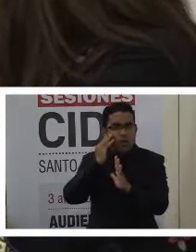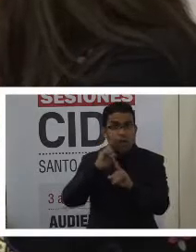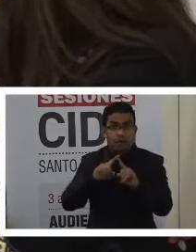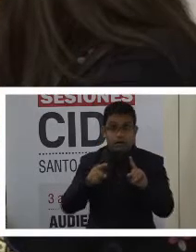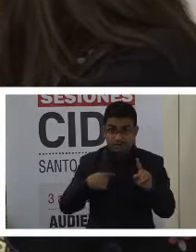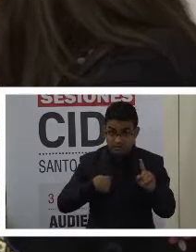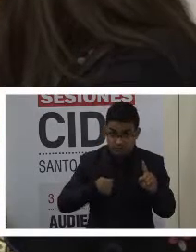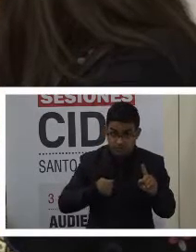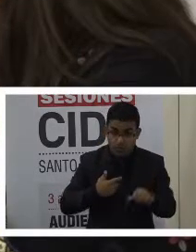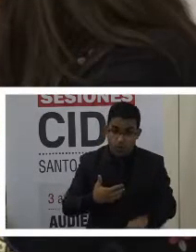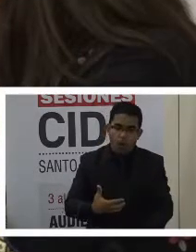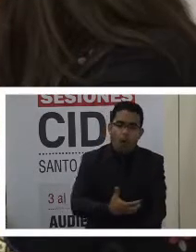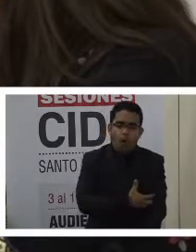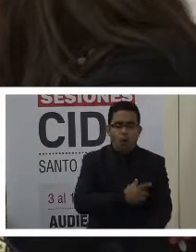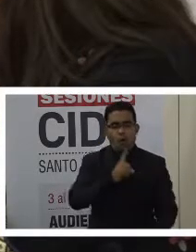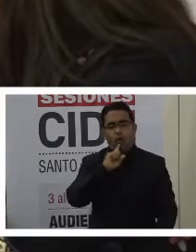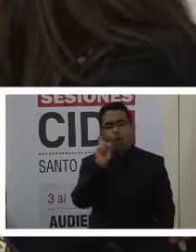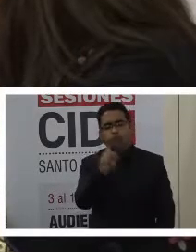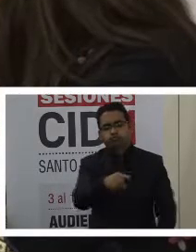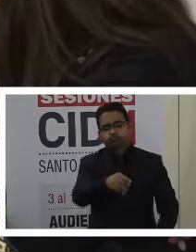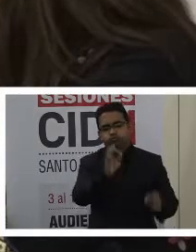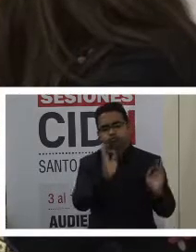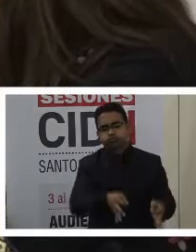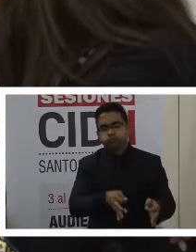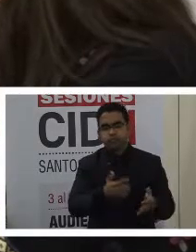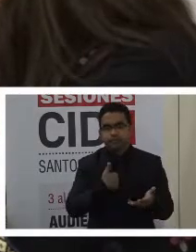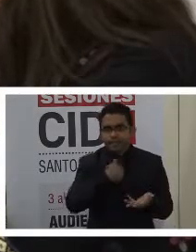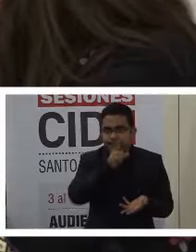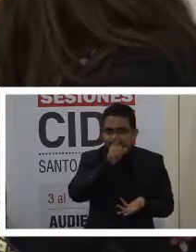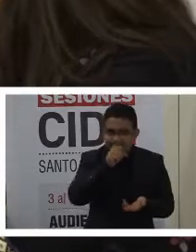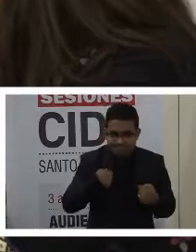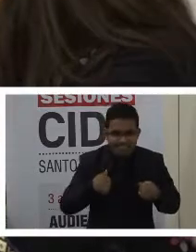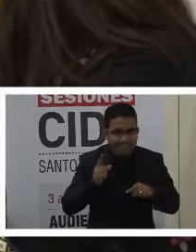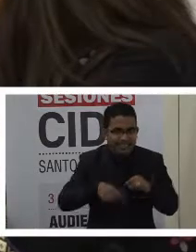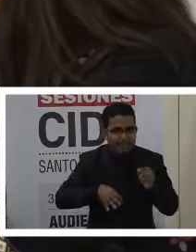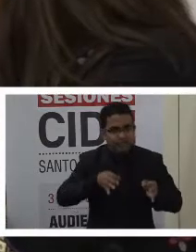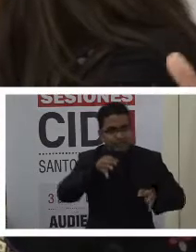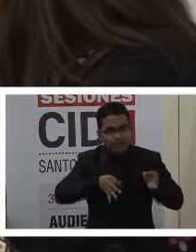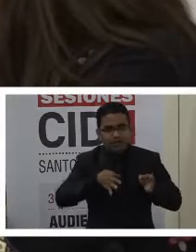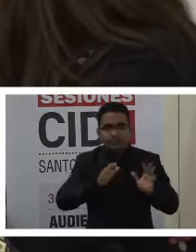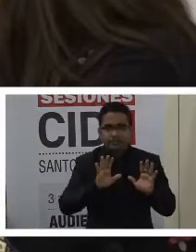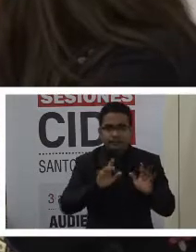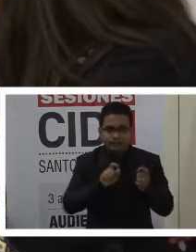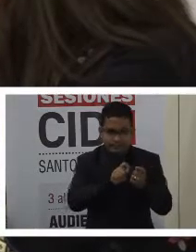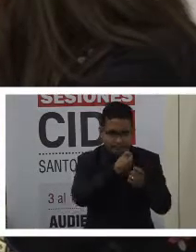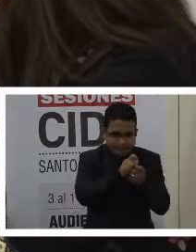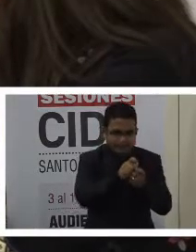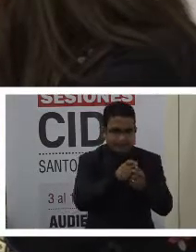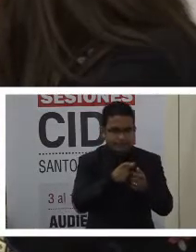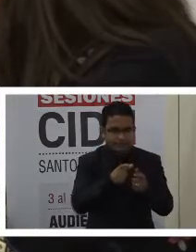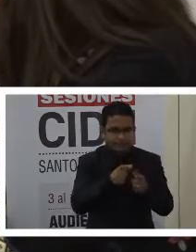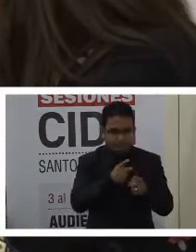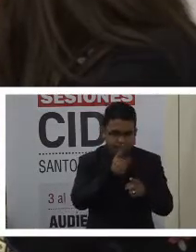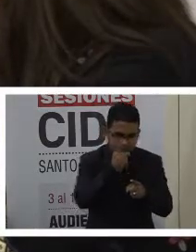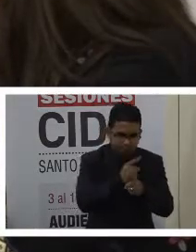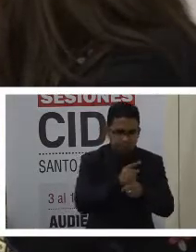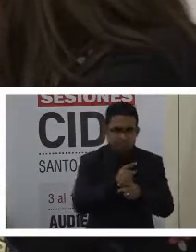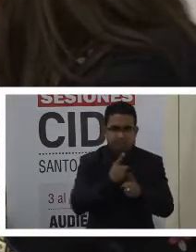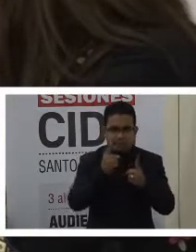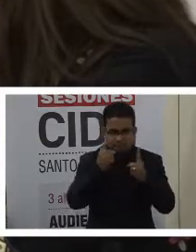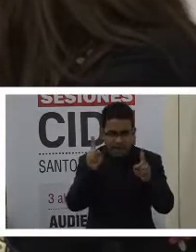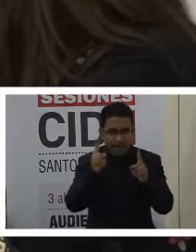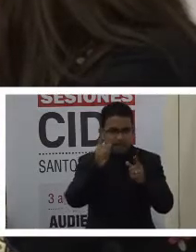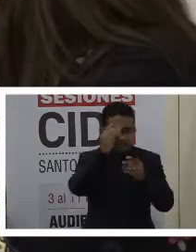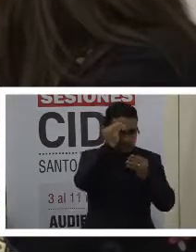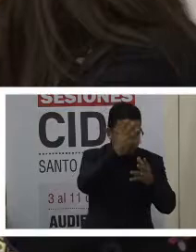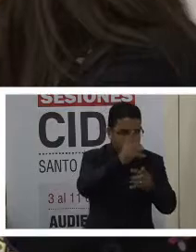quien ni somos quienes para poder emitir juicios sobre exactitud, pleno cumplimiento de la